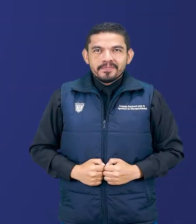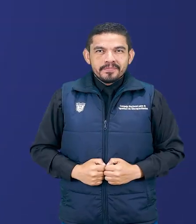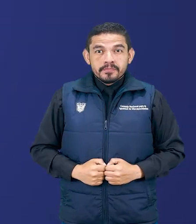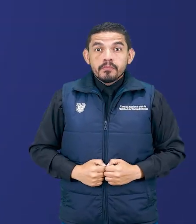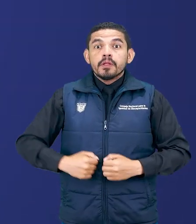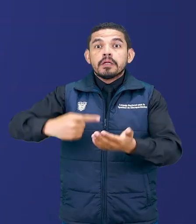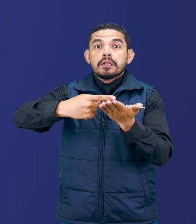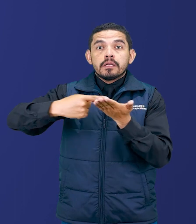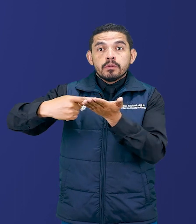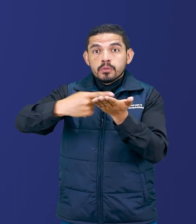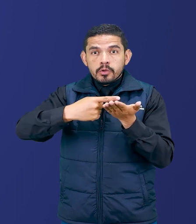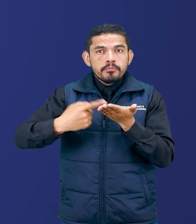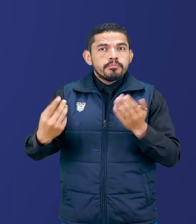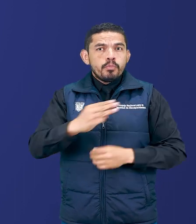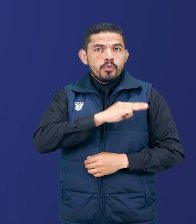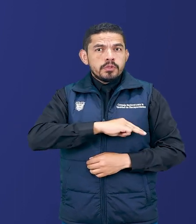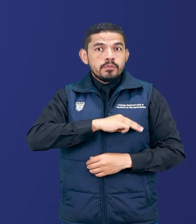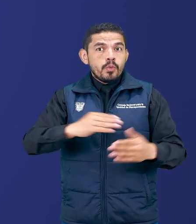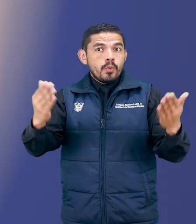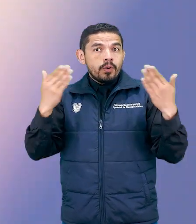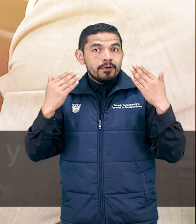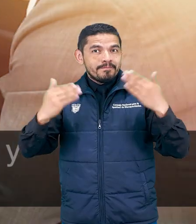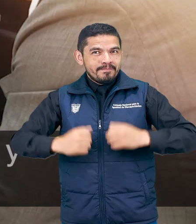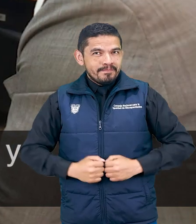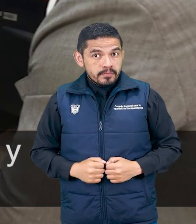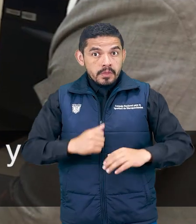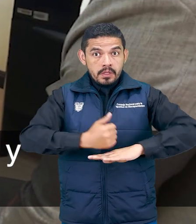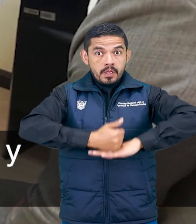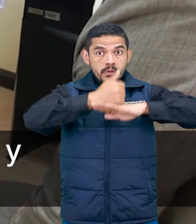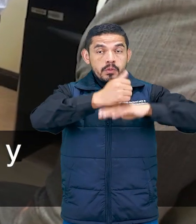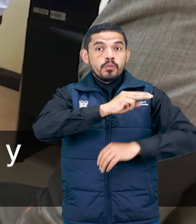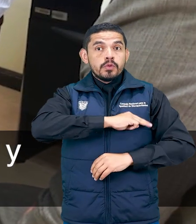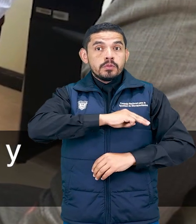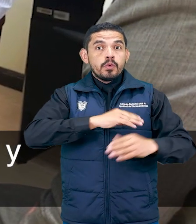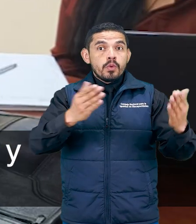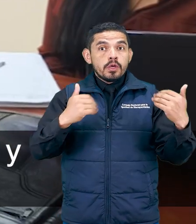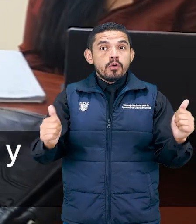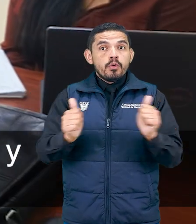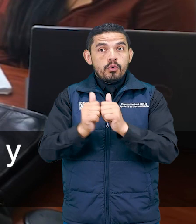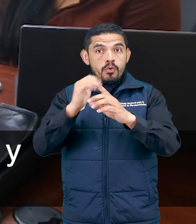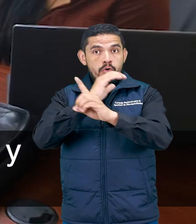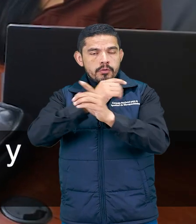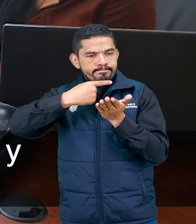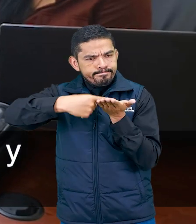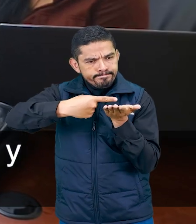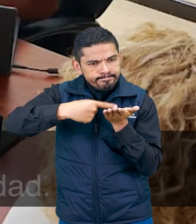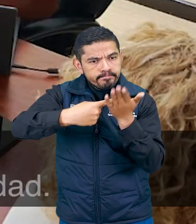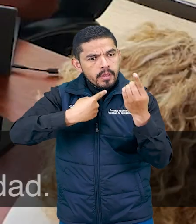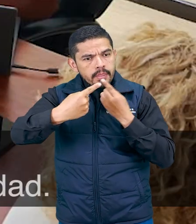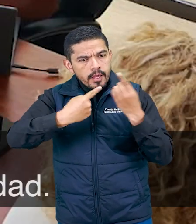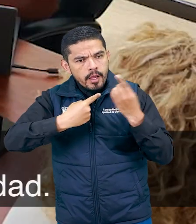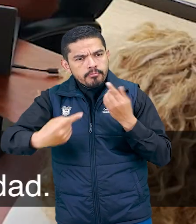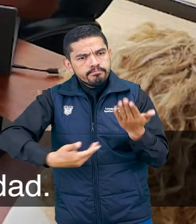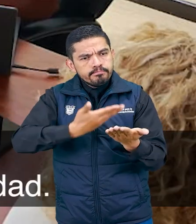Reunión con el municipio de Guayaquil Autoridades del municipio de Guayaquil y CONADIS mantuvieron una reunión